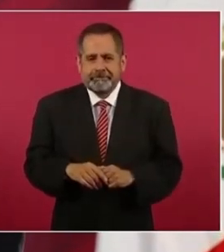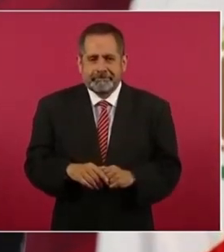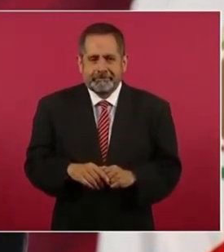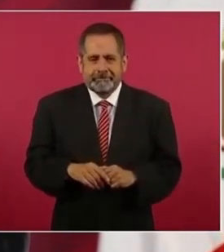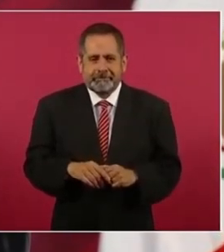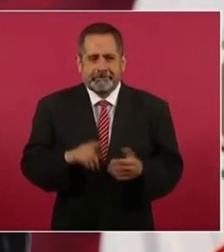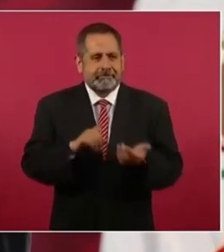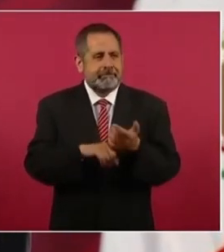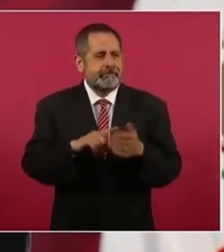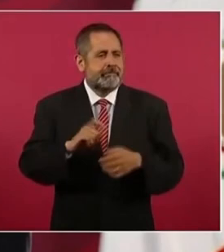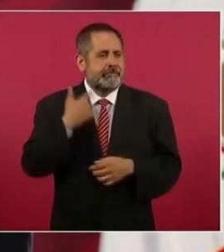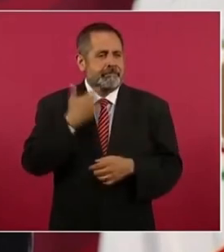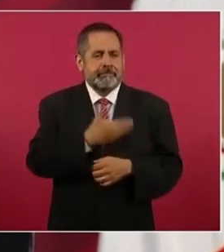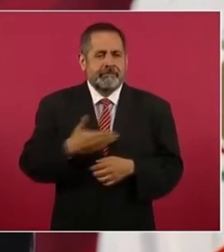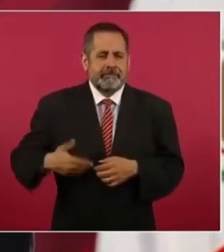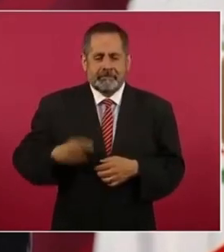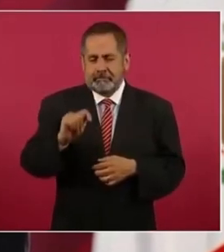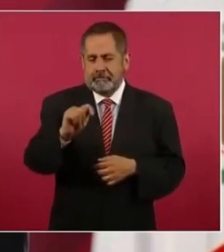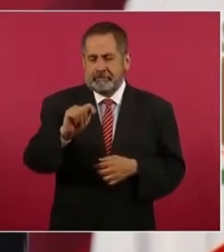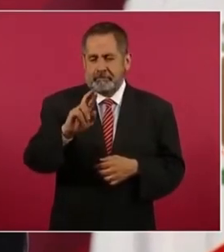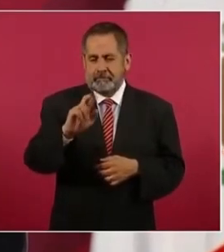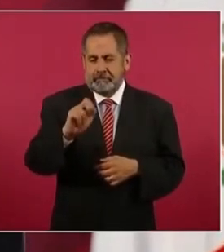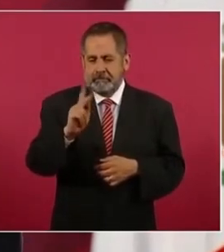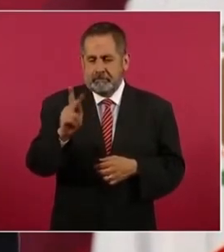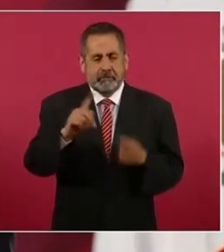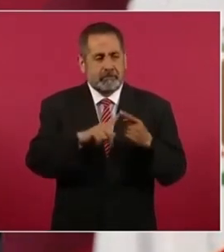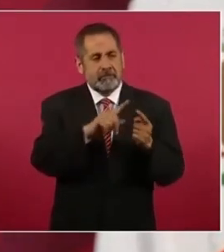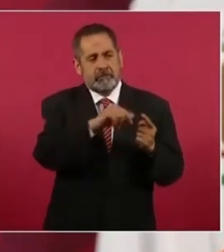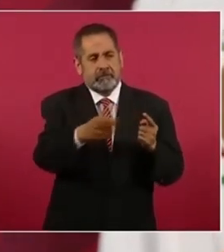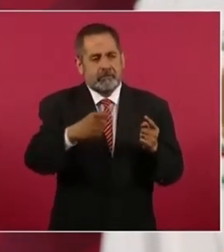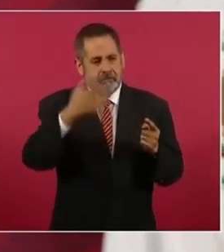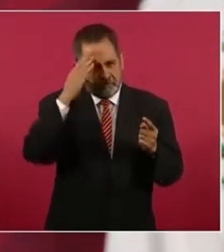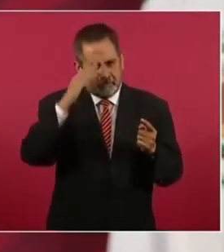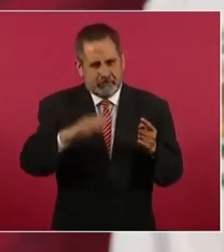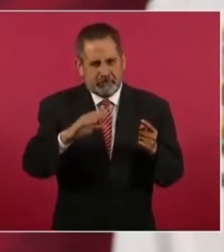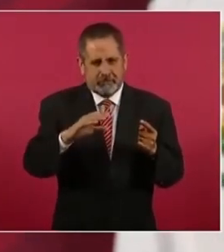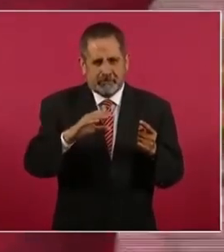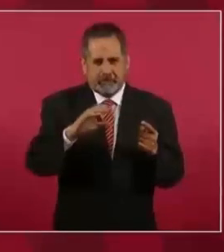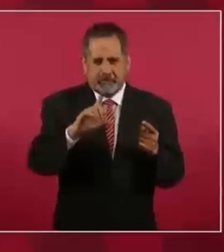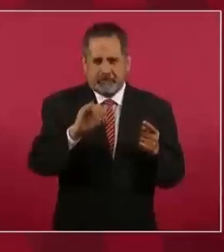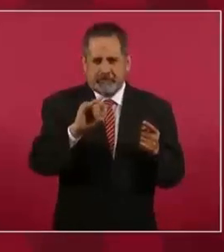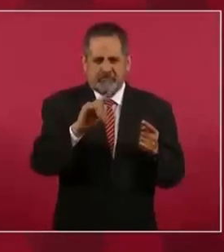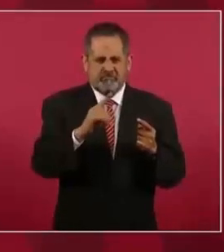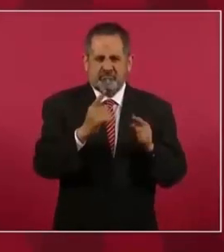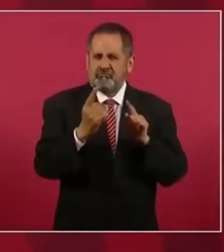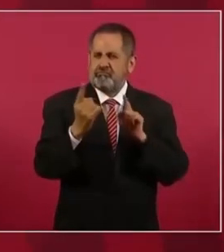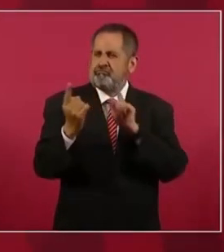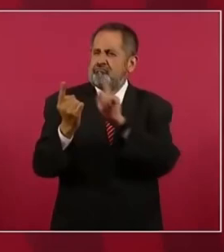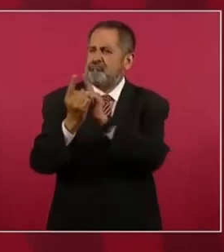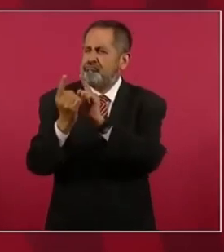presidente Trump a la señora Clinton, se le fue a parar ahí en frente